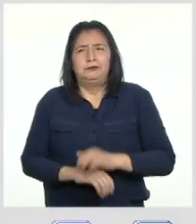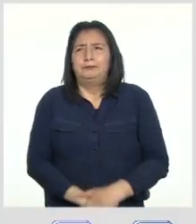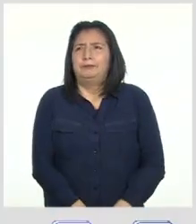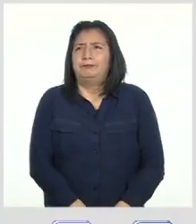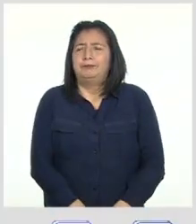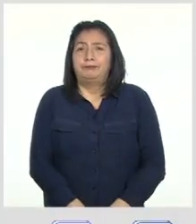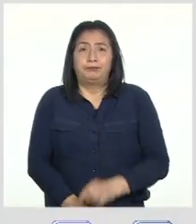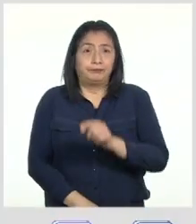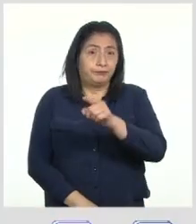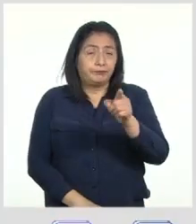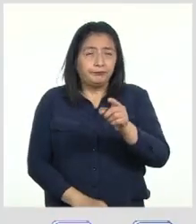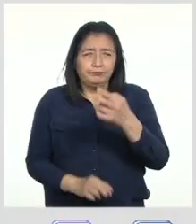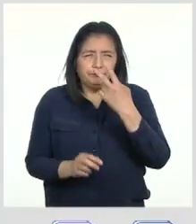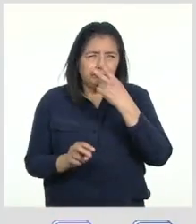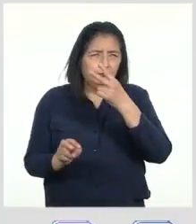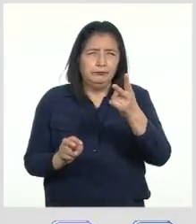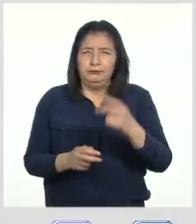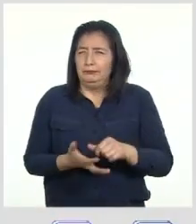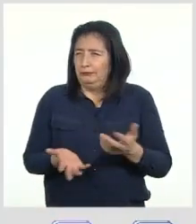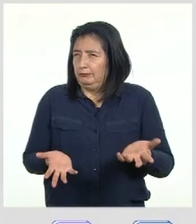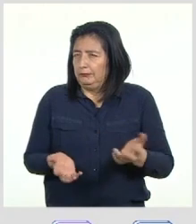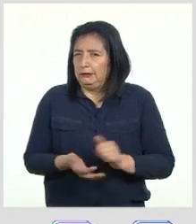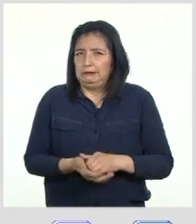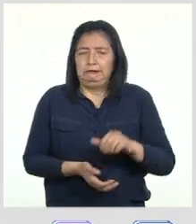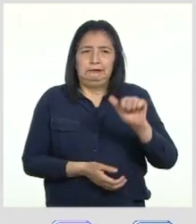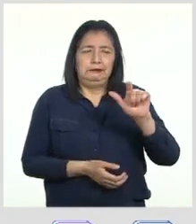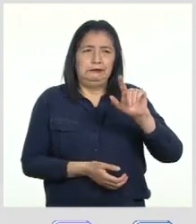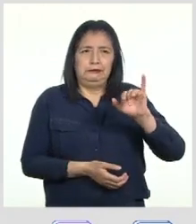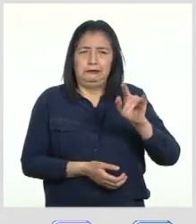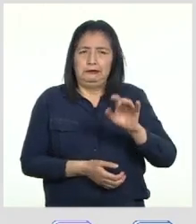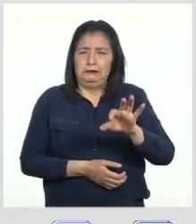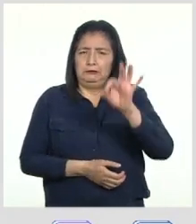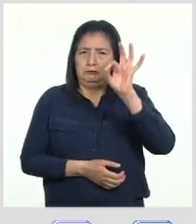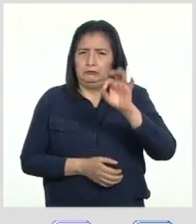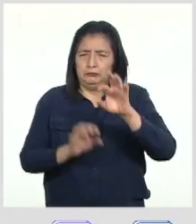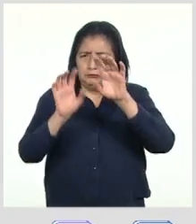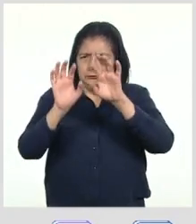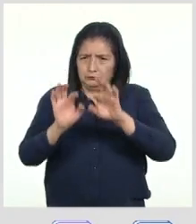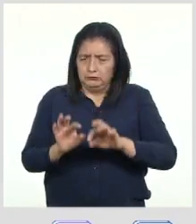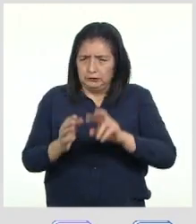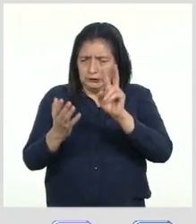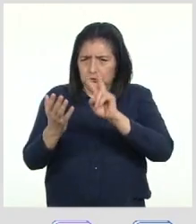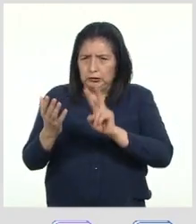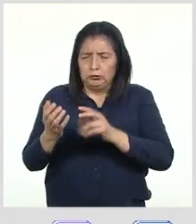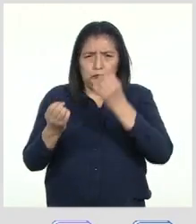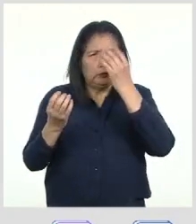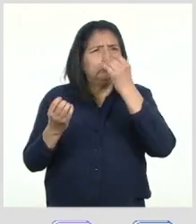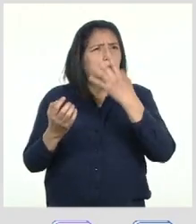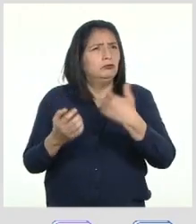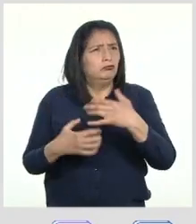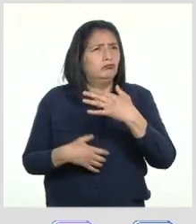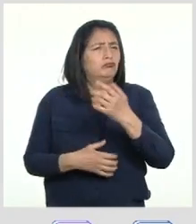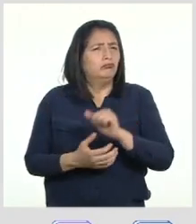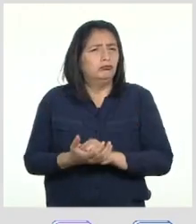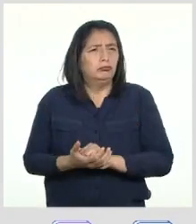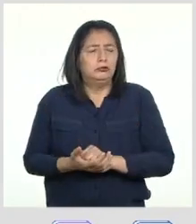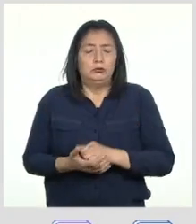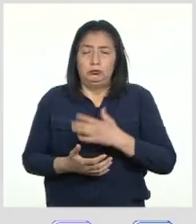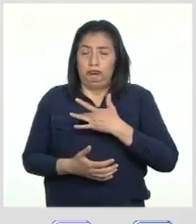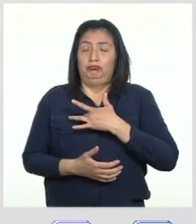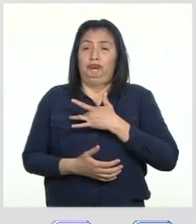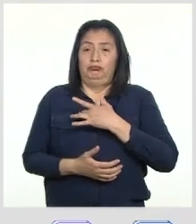Como habrán notado, chicas y chicos Alejandra encontró en esta lectura Muchos datos impresionantes o